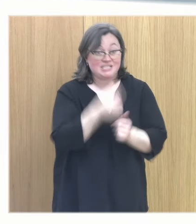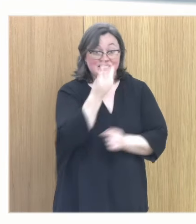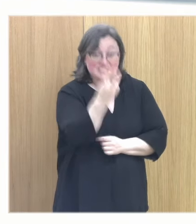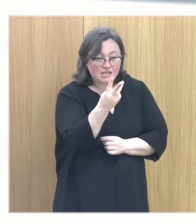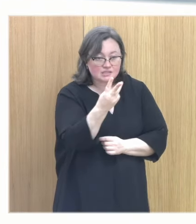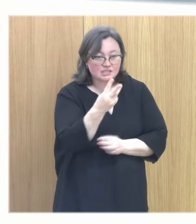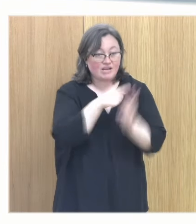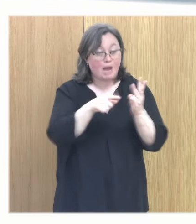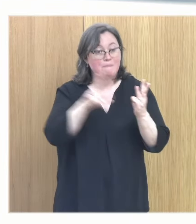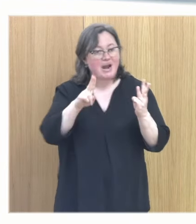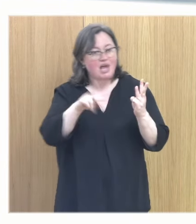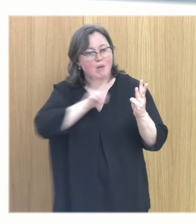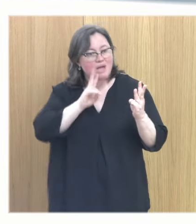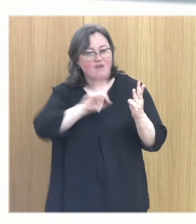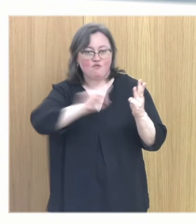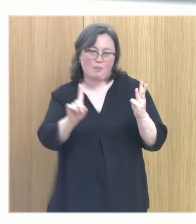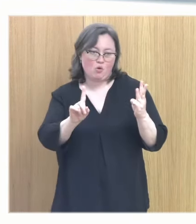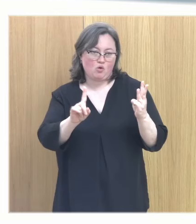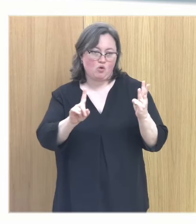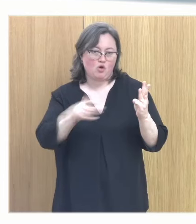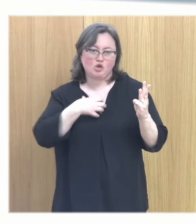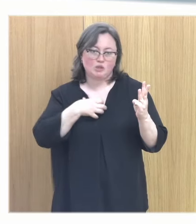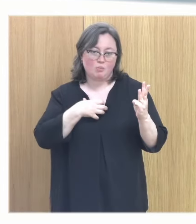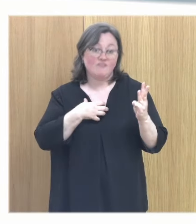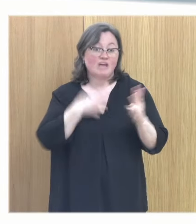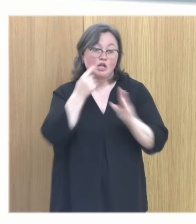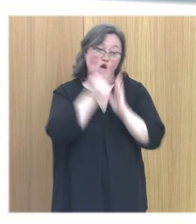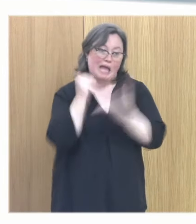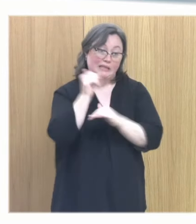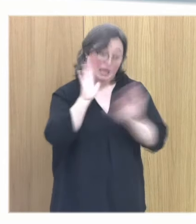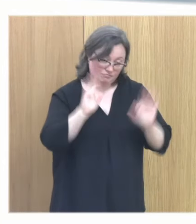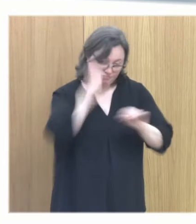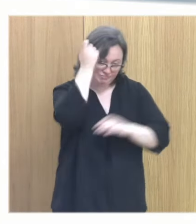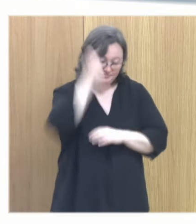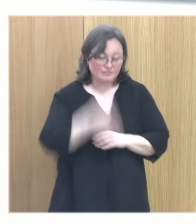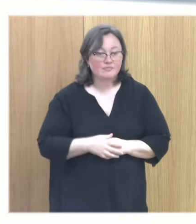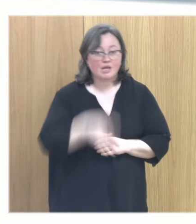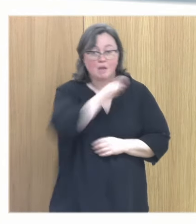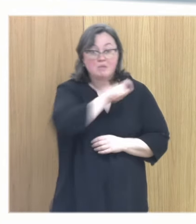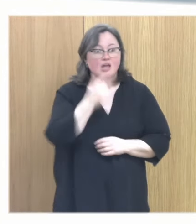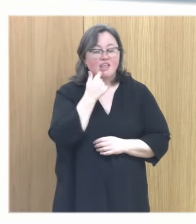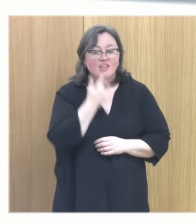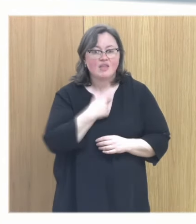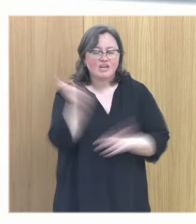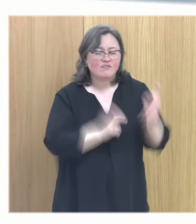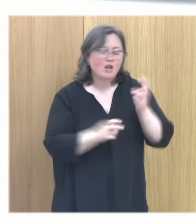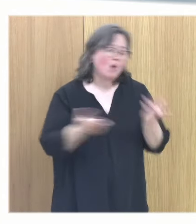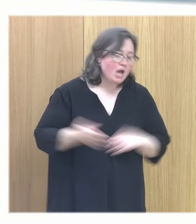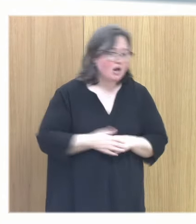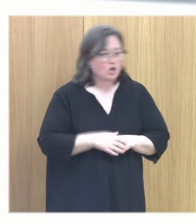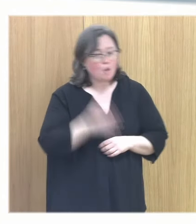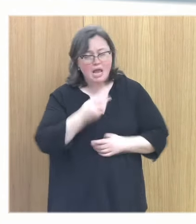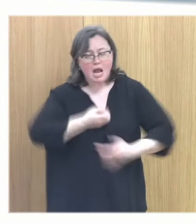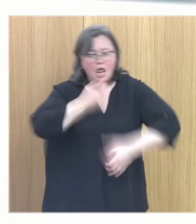personas no esté ni la pareja ni la madre pero esto ya es para nota ¿sí? la cantidad de personas que vienen y me dicen no porque es que yo